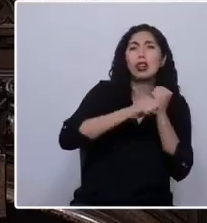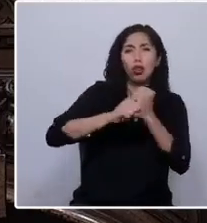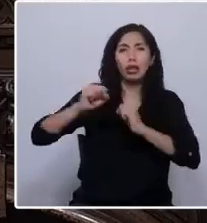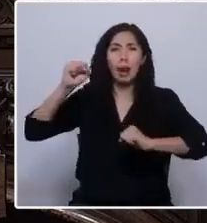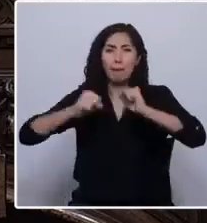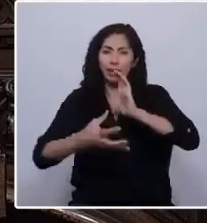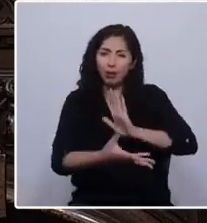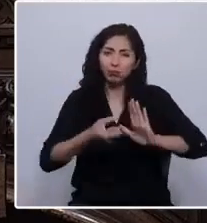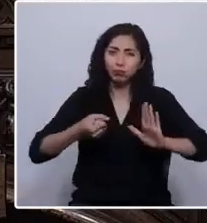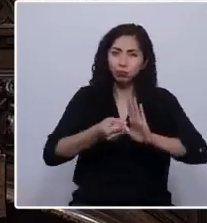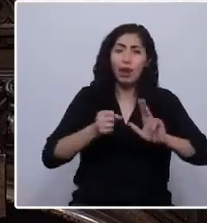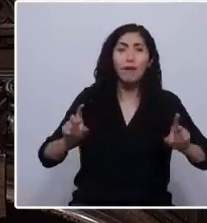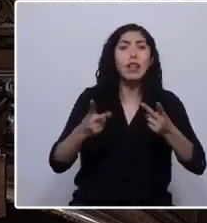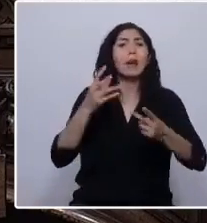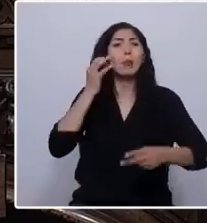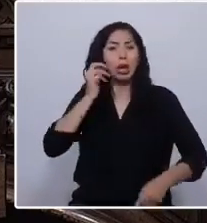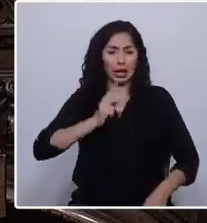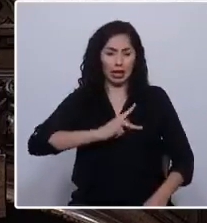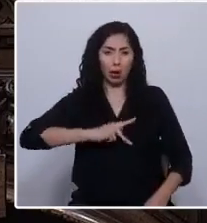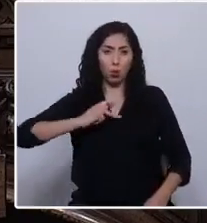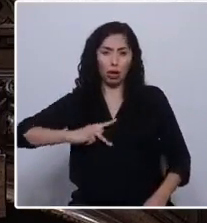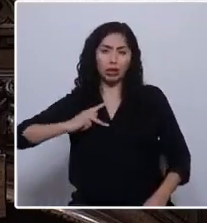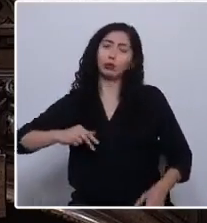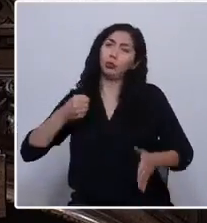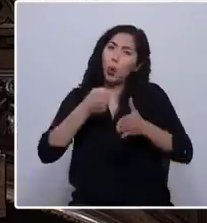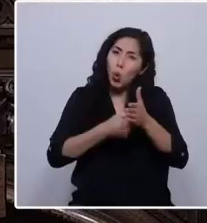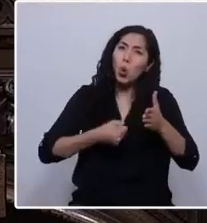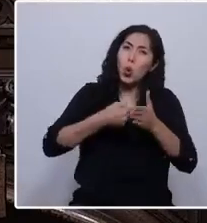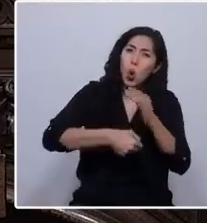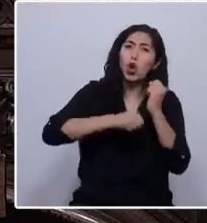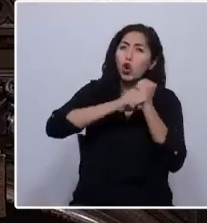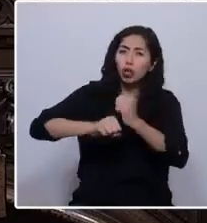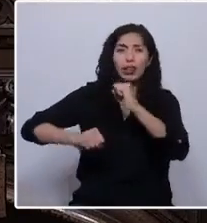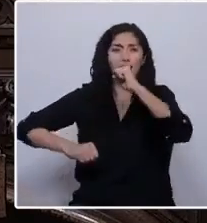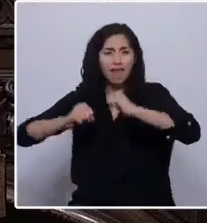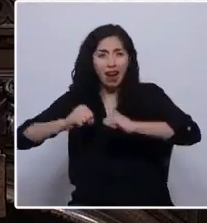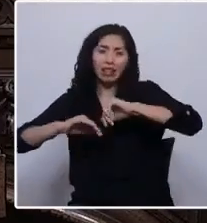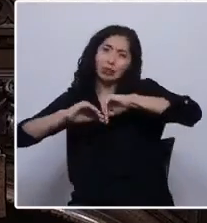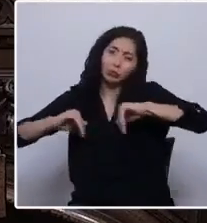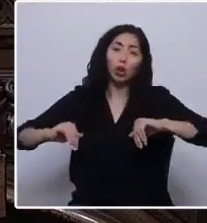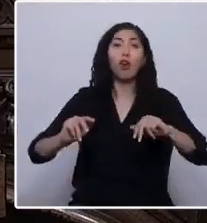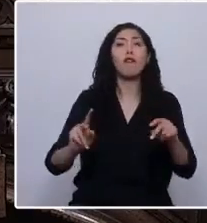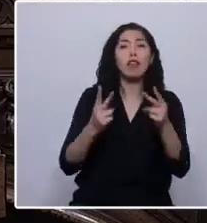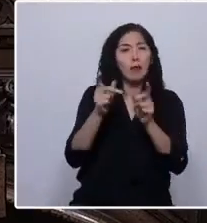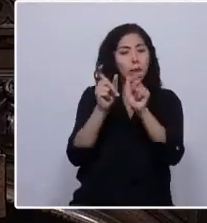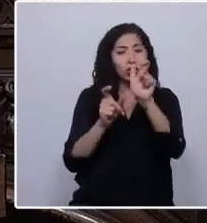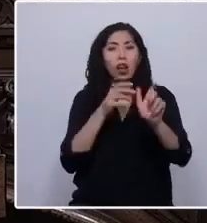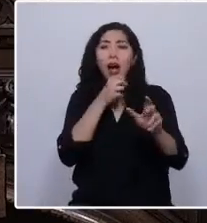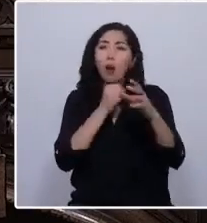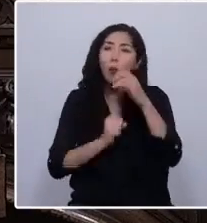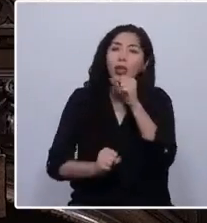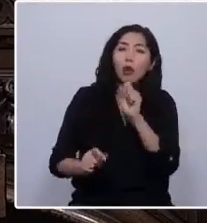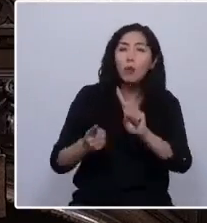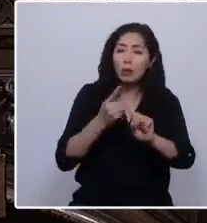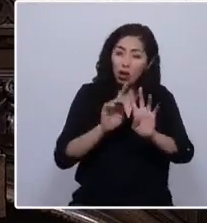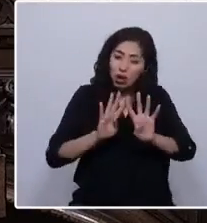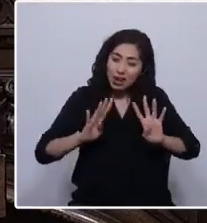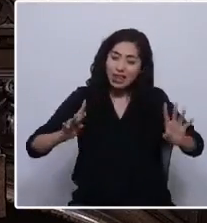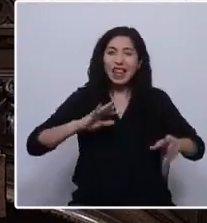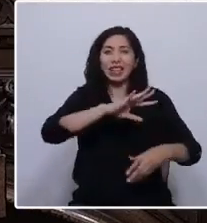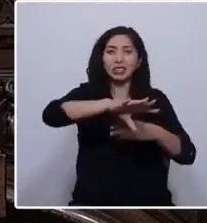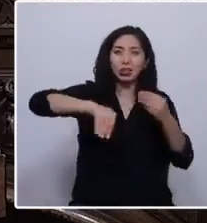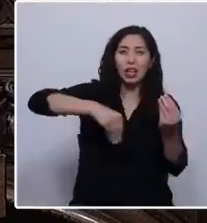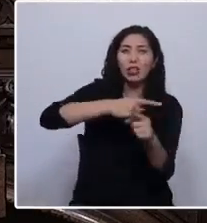que constantemente están luchando contra esta industria que nos está separando. Viva los que aguantaron la primera línea en el estallido